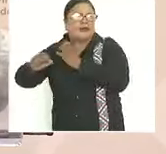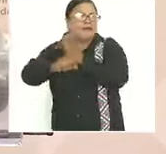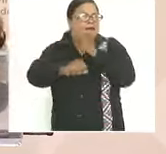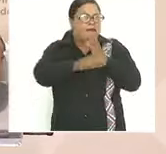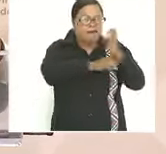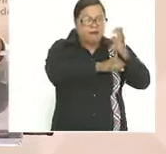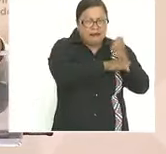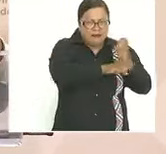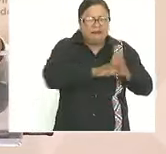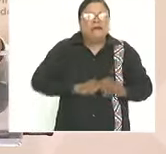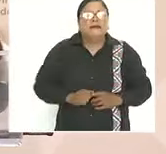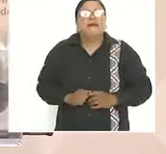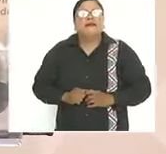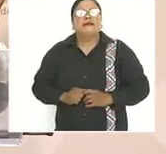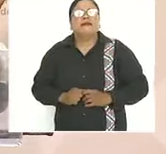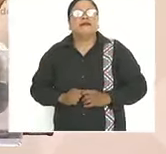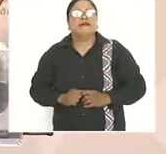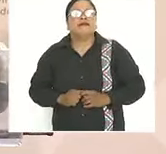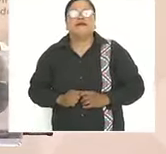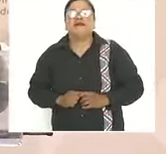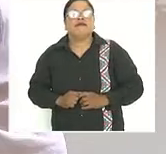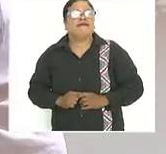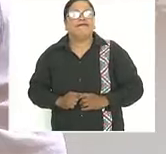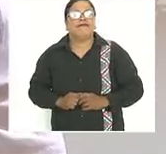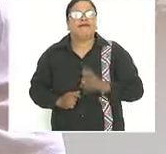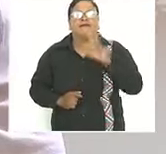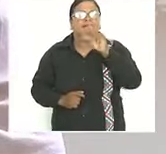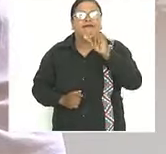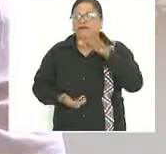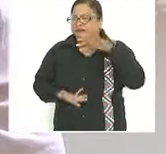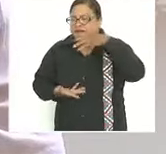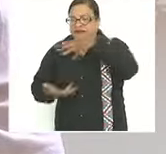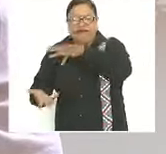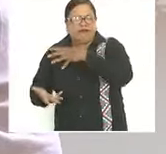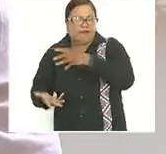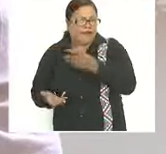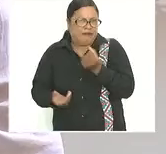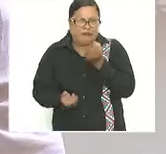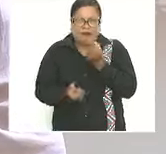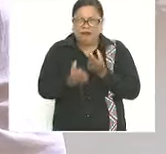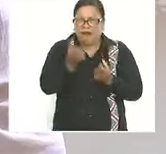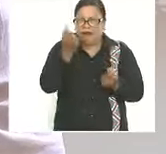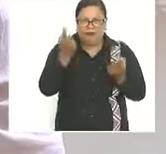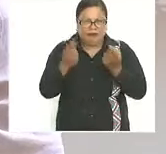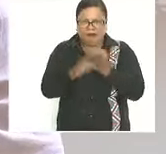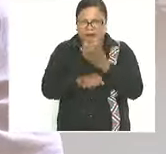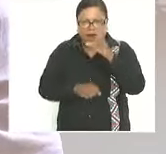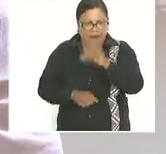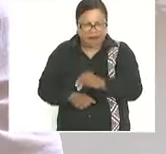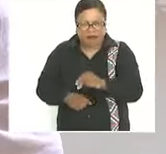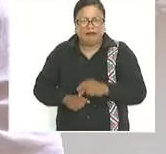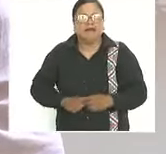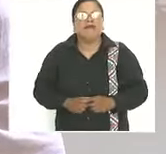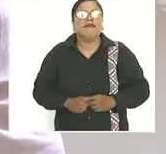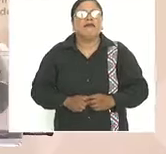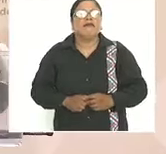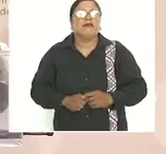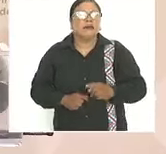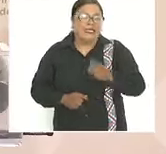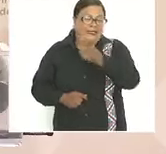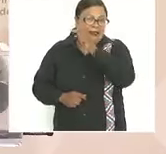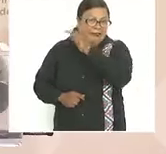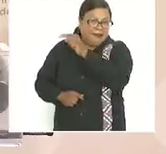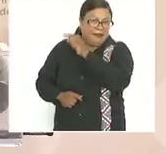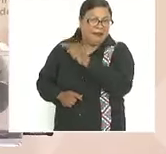no se va a poder muy pocos muy pocos porque ahí se